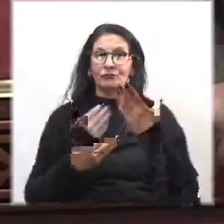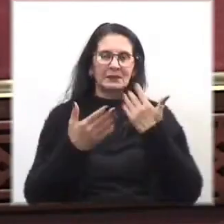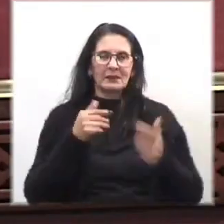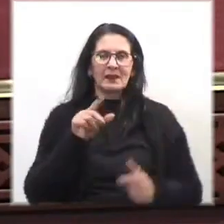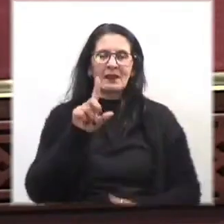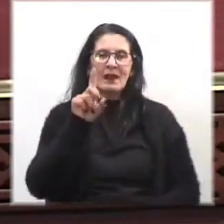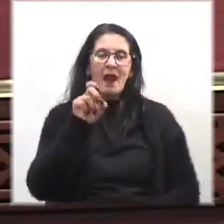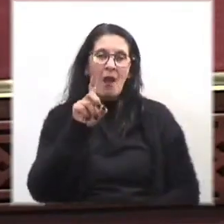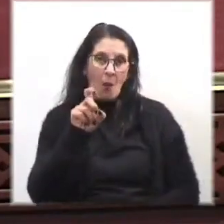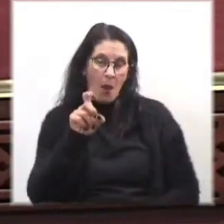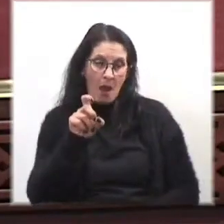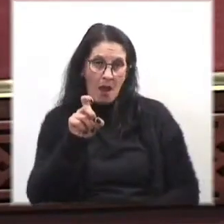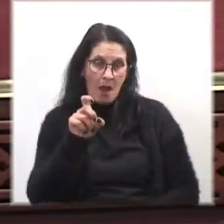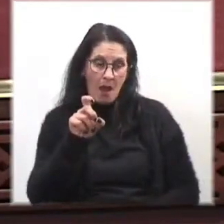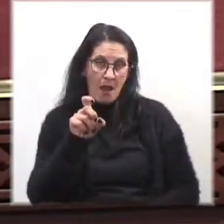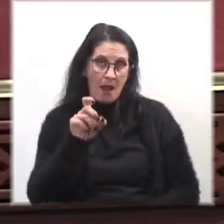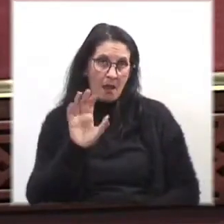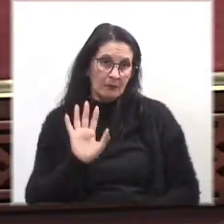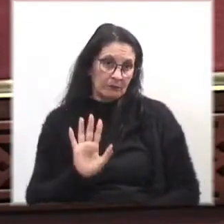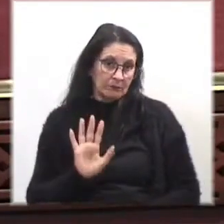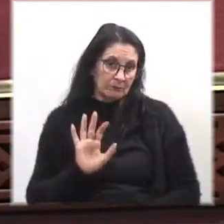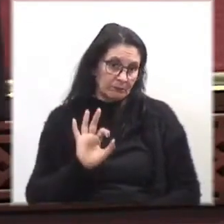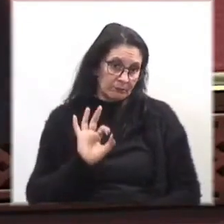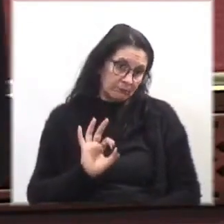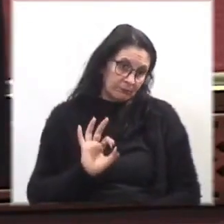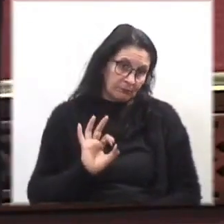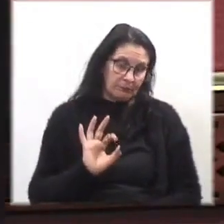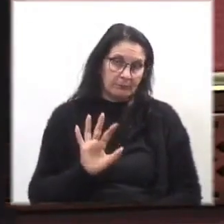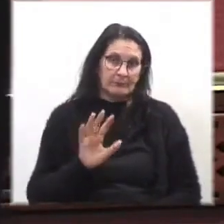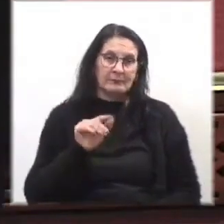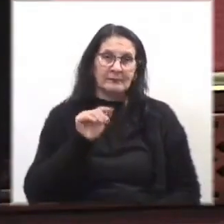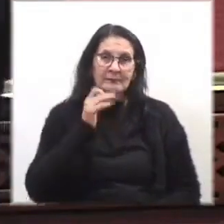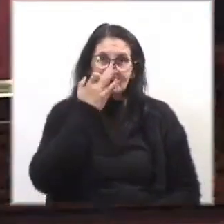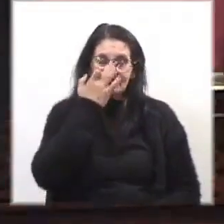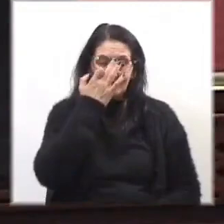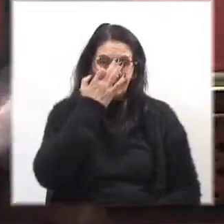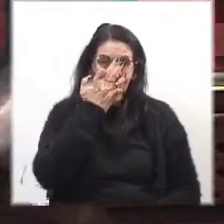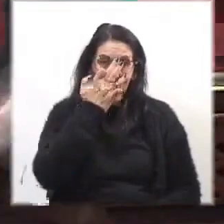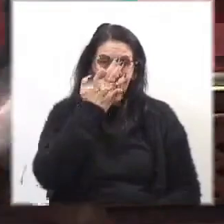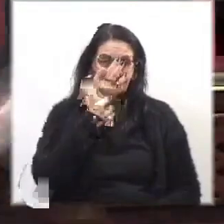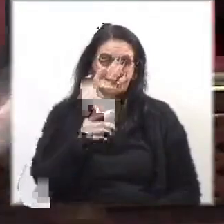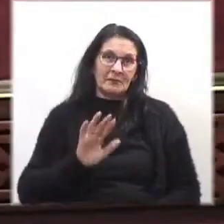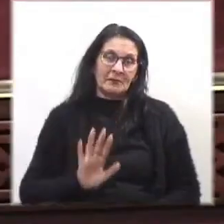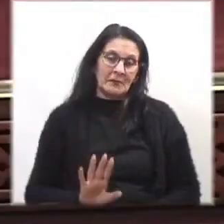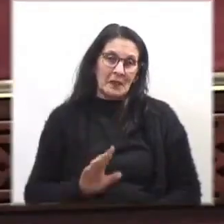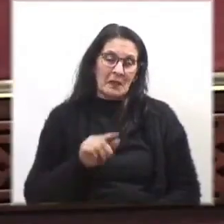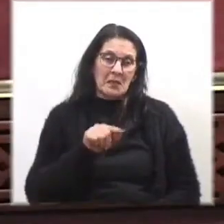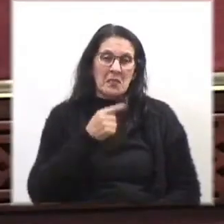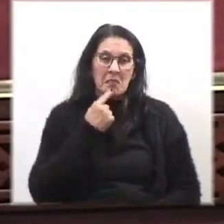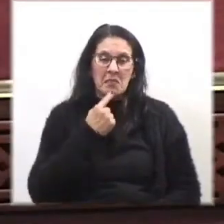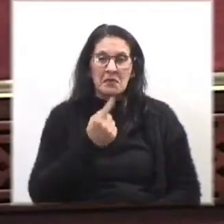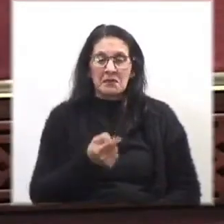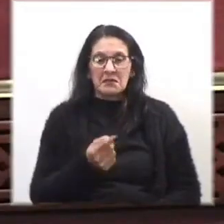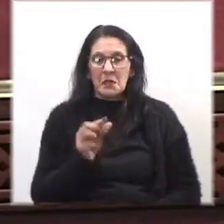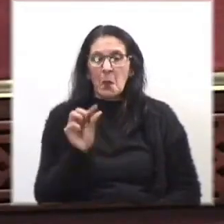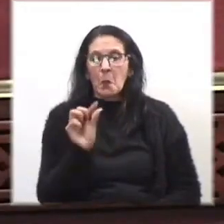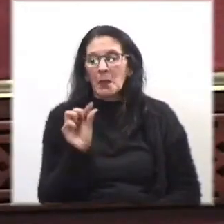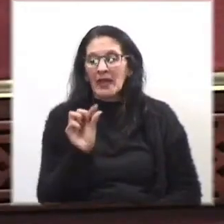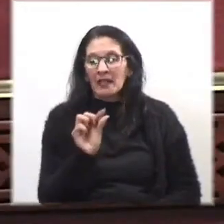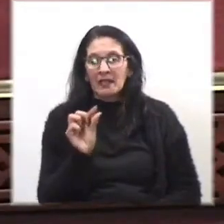evidentemente, evidentemente, ya con que estuviéramos un ratito,